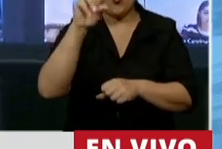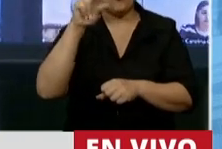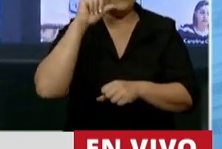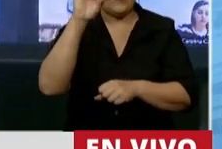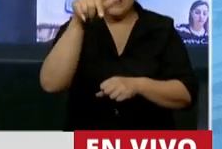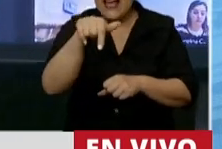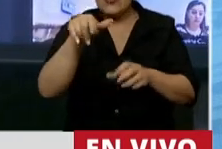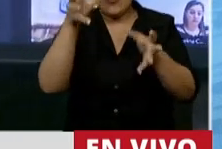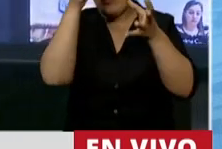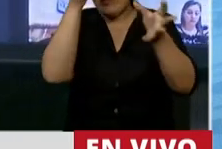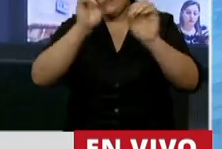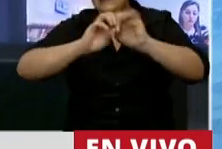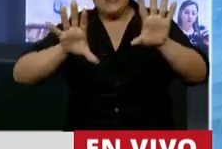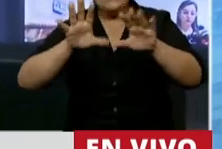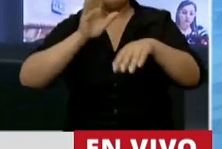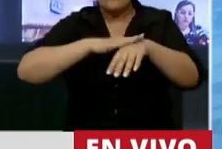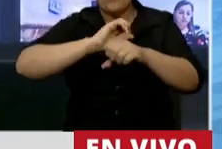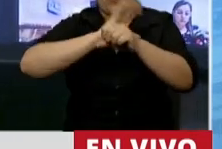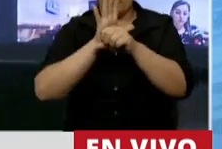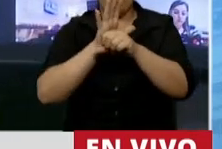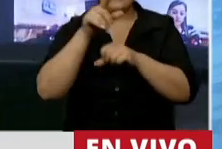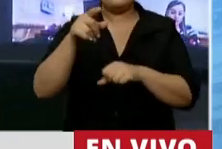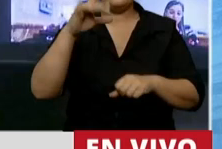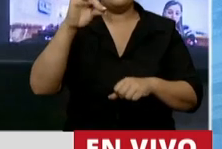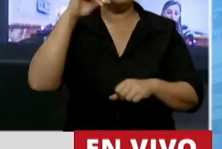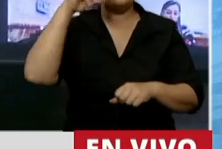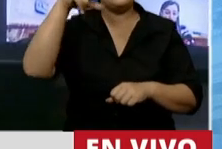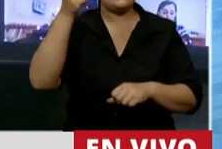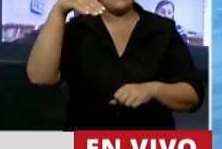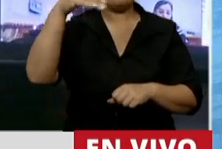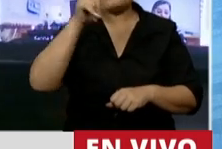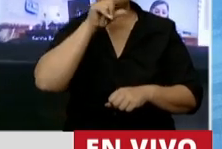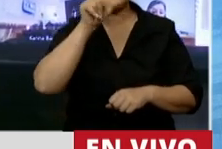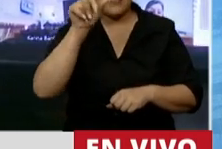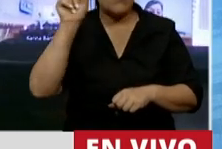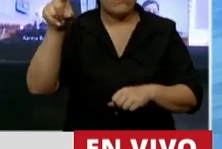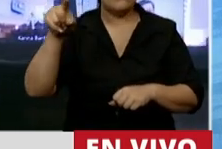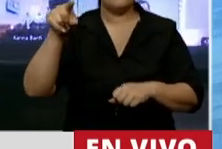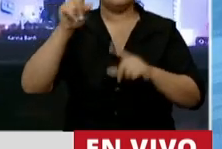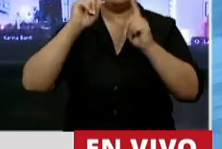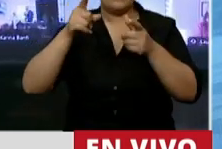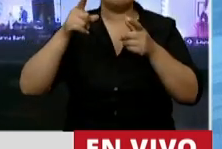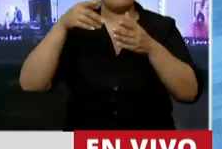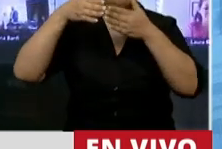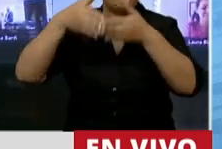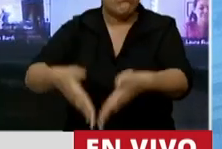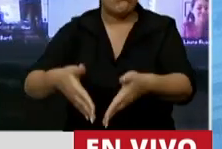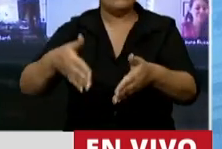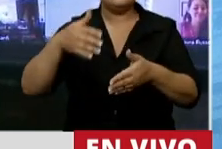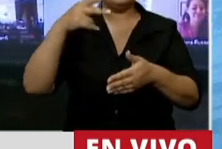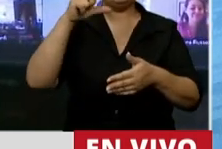catástrofe. Minamata fue la primera al hundimiento de la Moco Cádiz, del otro,